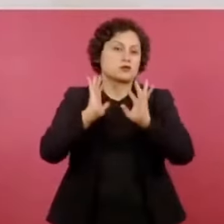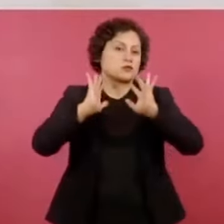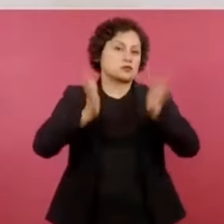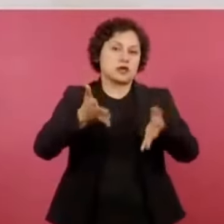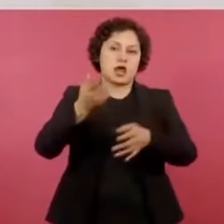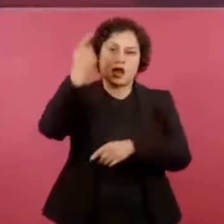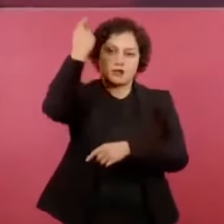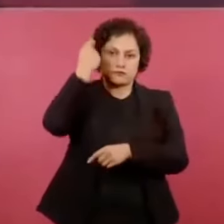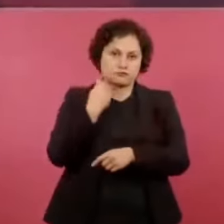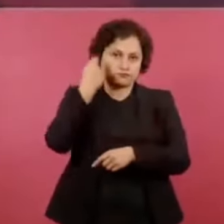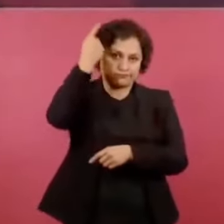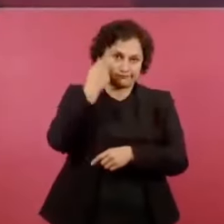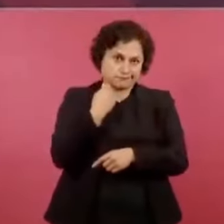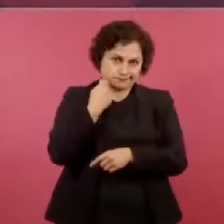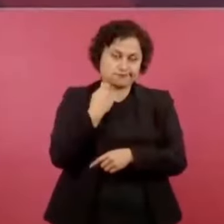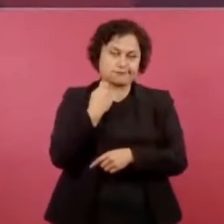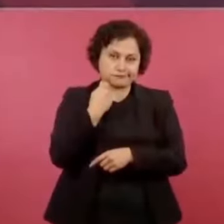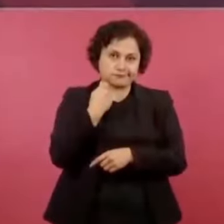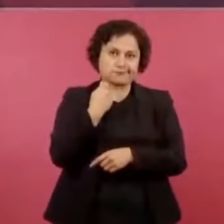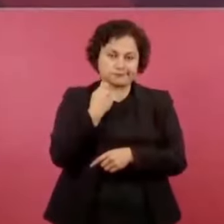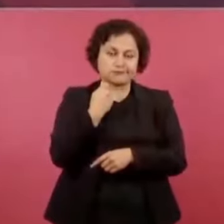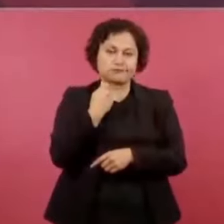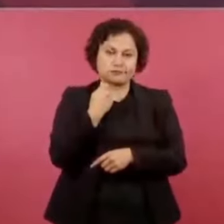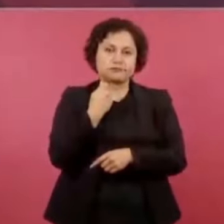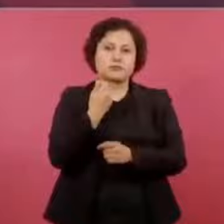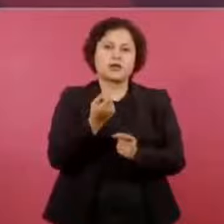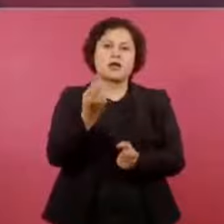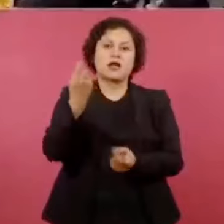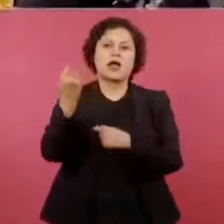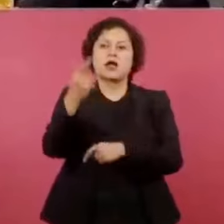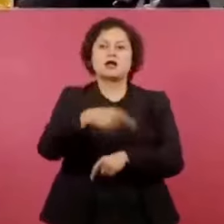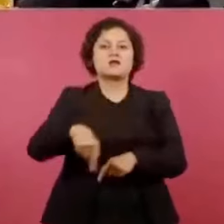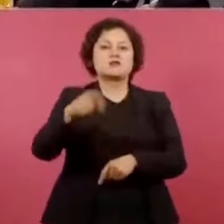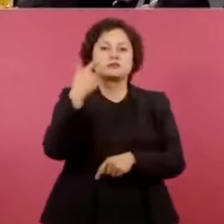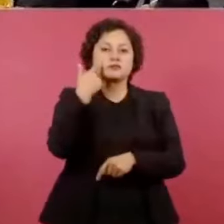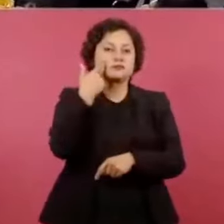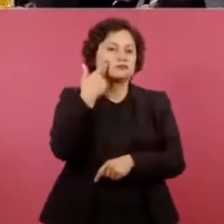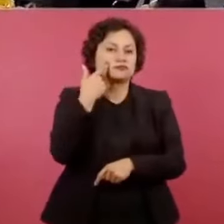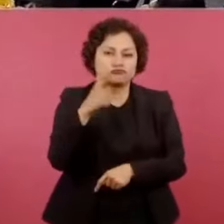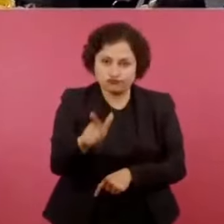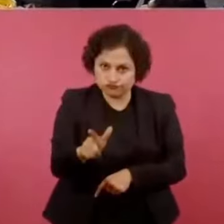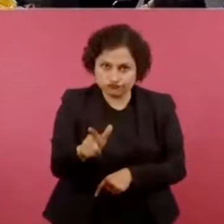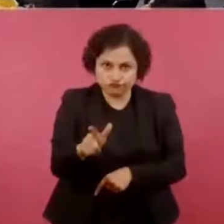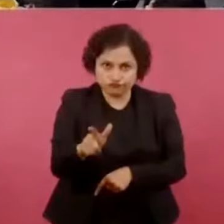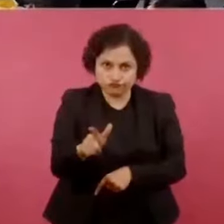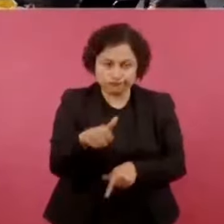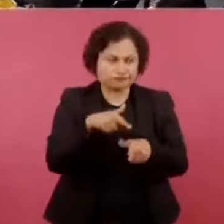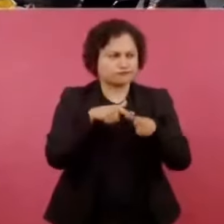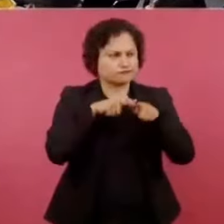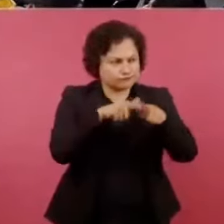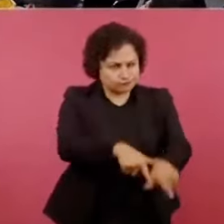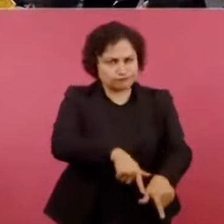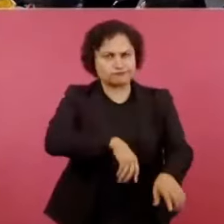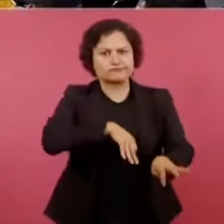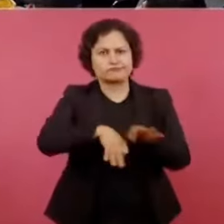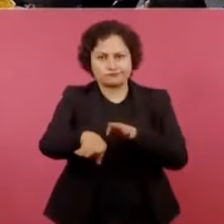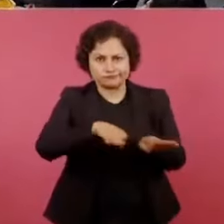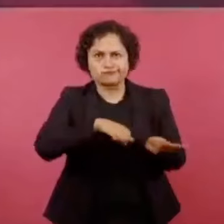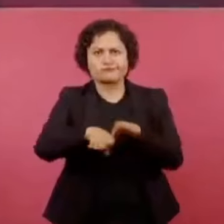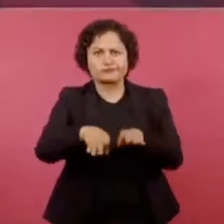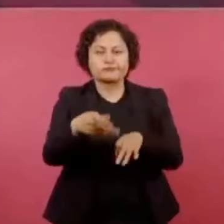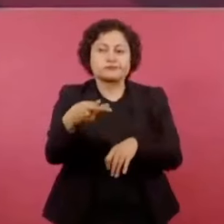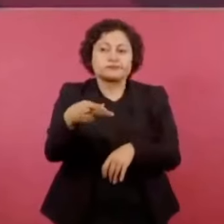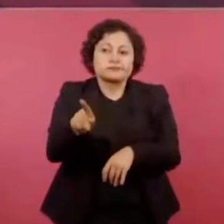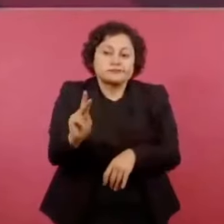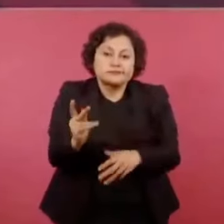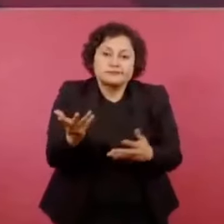Y hay algunos que no quieren, pero la norma